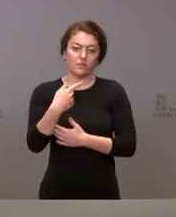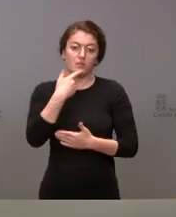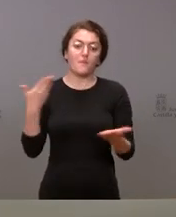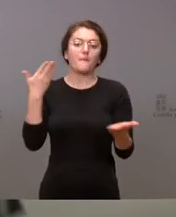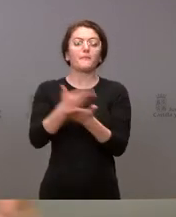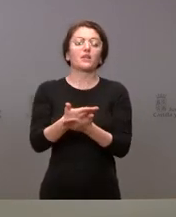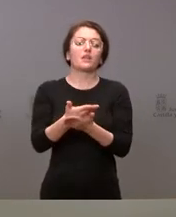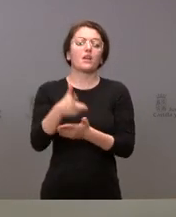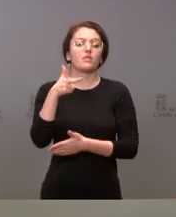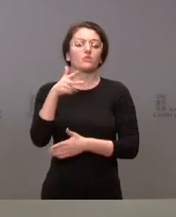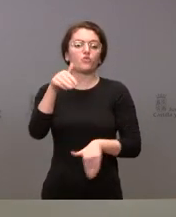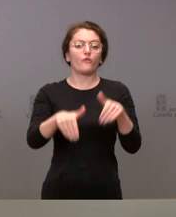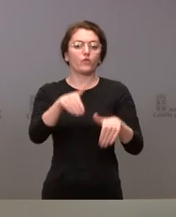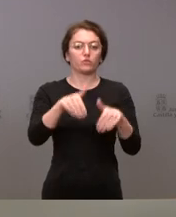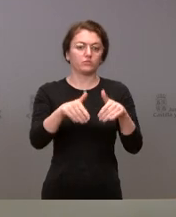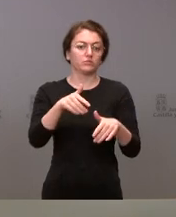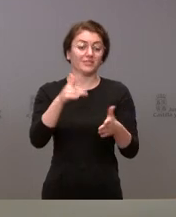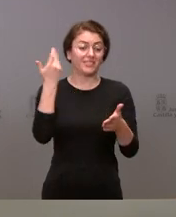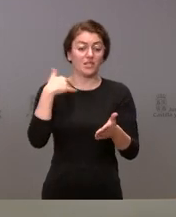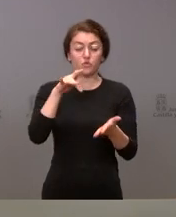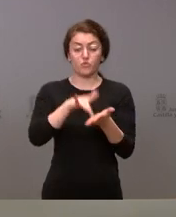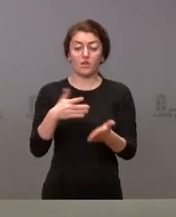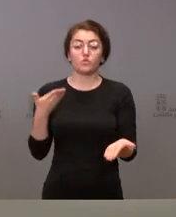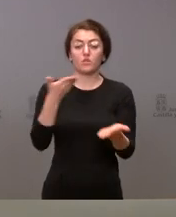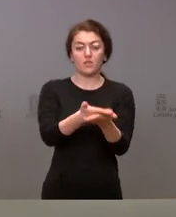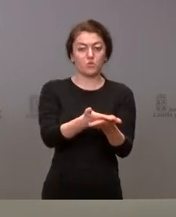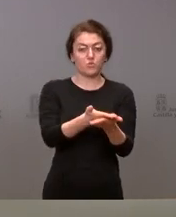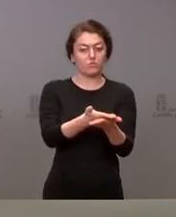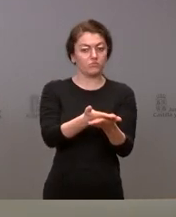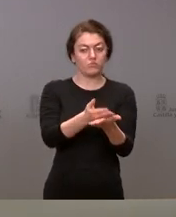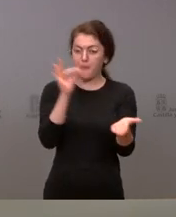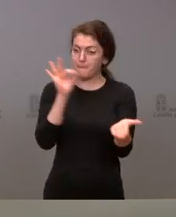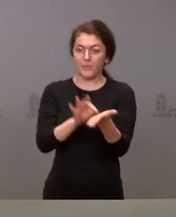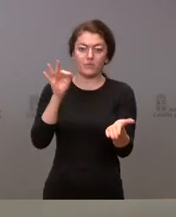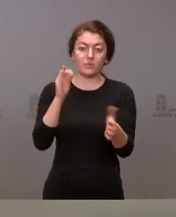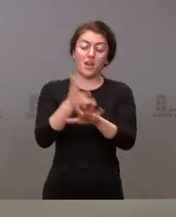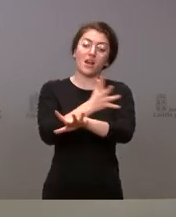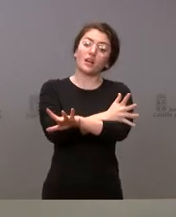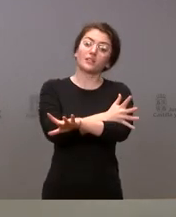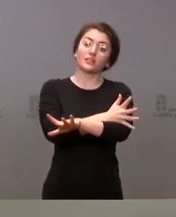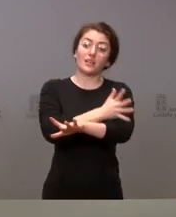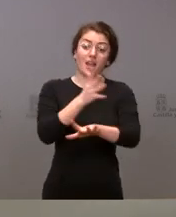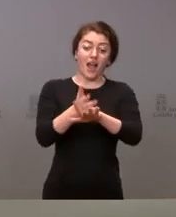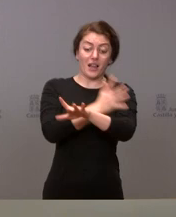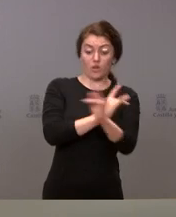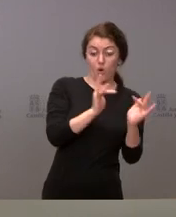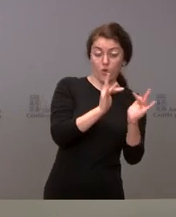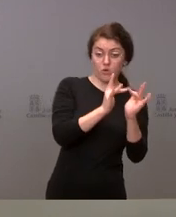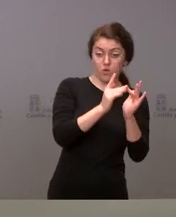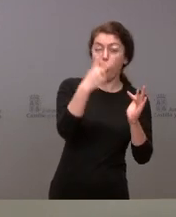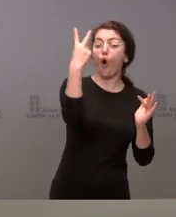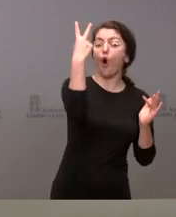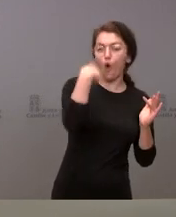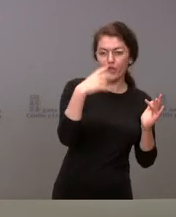para lo cual inmediatamente de recibir las solicitudes se encargaron, previo contacto con ONCE, con la Organización Nacional de Ciegos